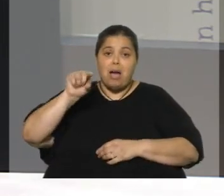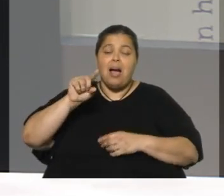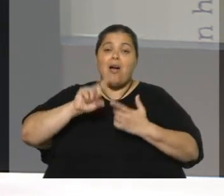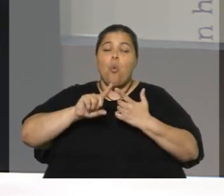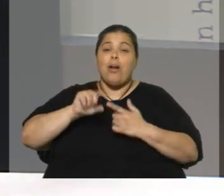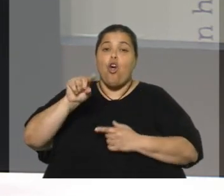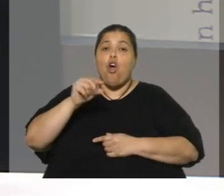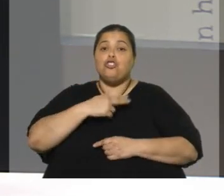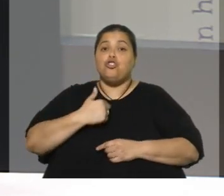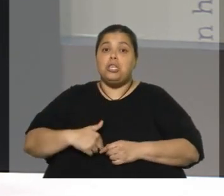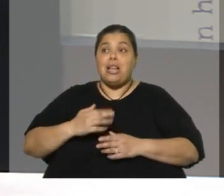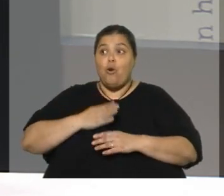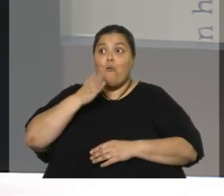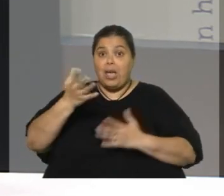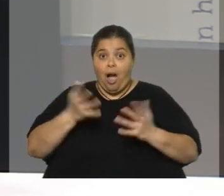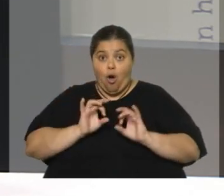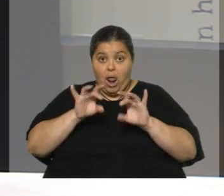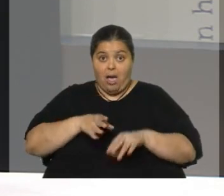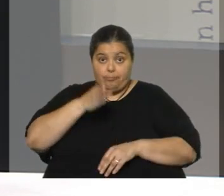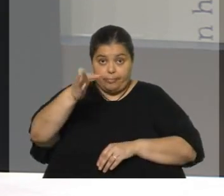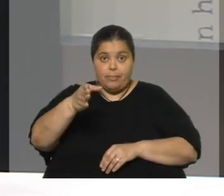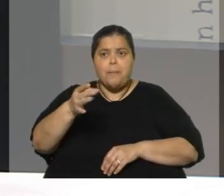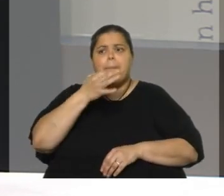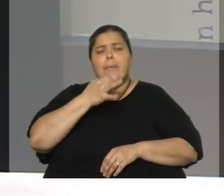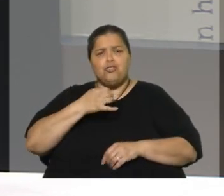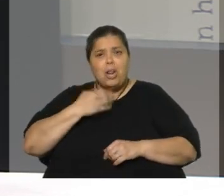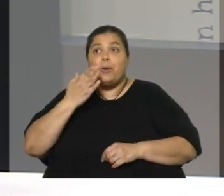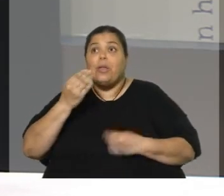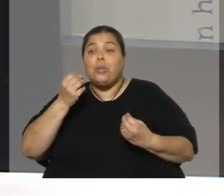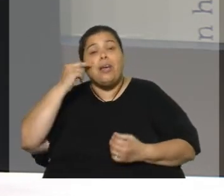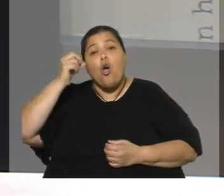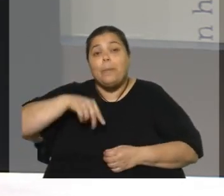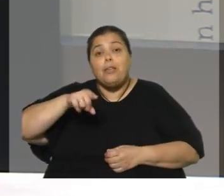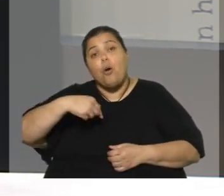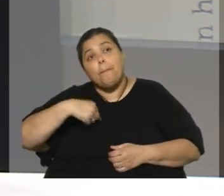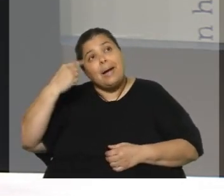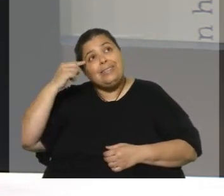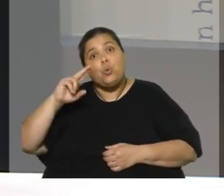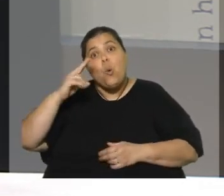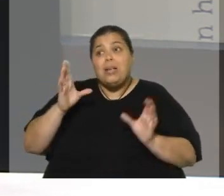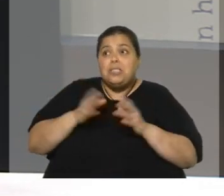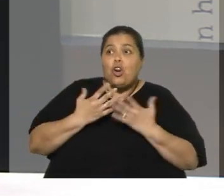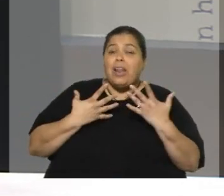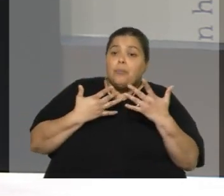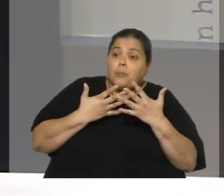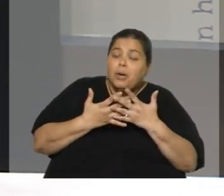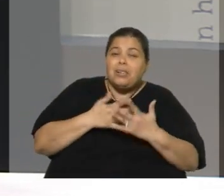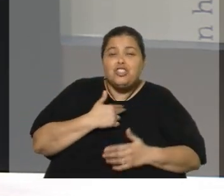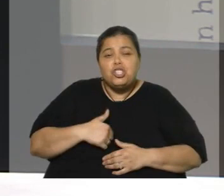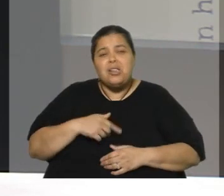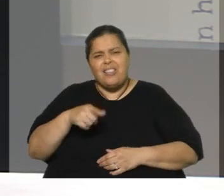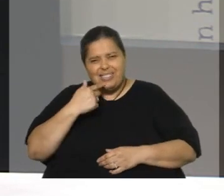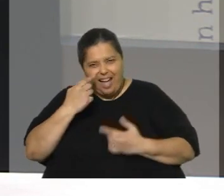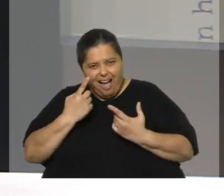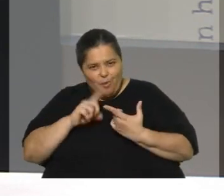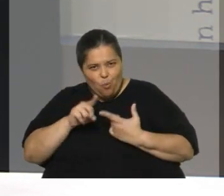Estuve ahora en su despacho en Sydney y me dijo, yo le pregunté, ¿qué opina de un país como nosotros que queremos acercarnos a China? Y ustedes tienen un TLC, y me